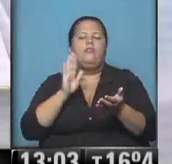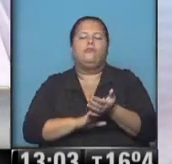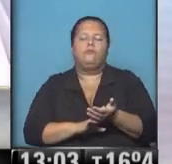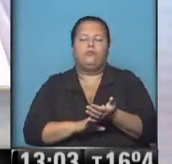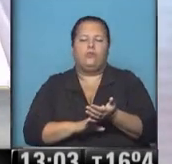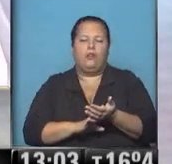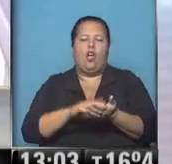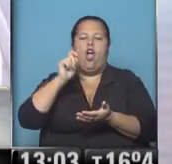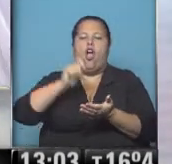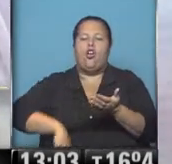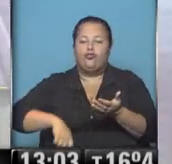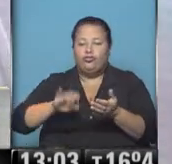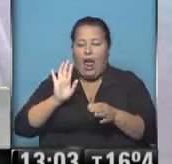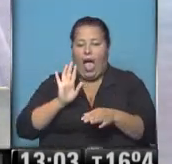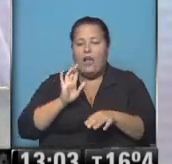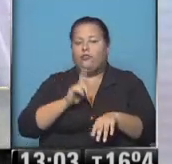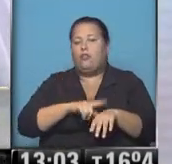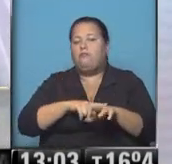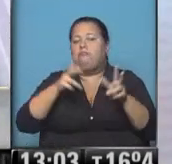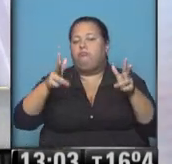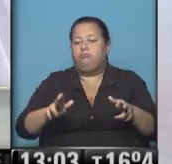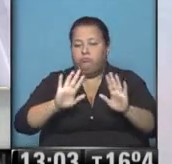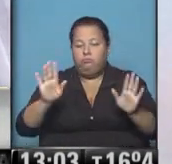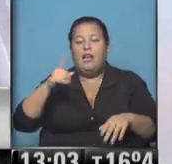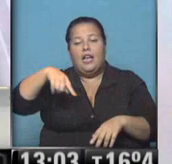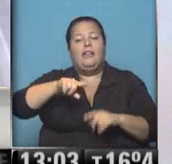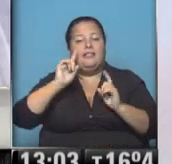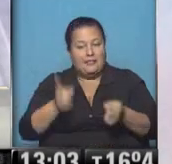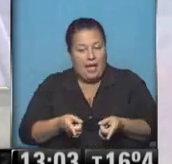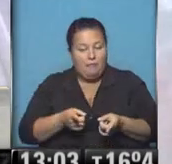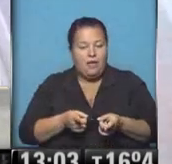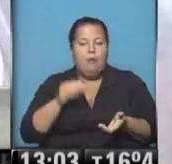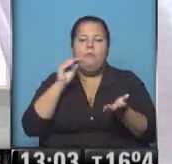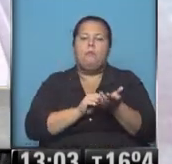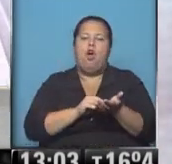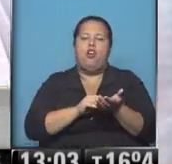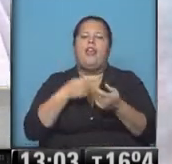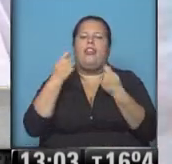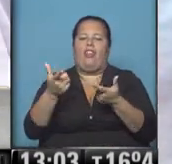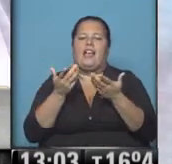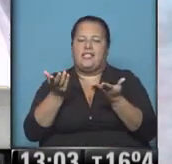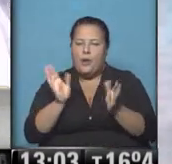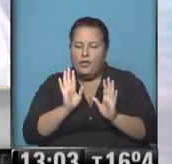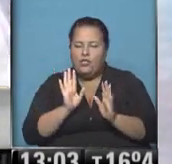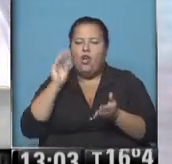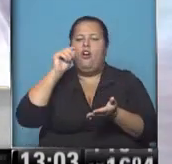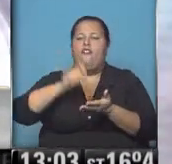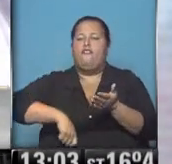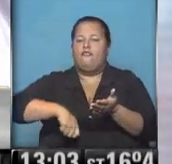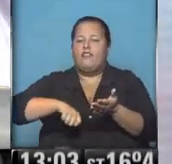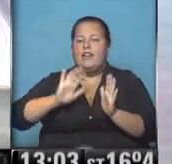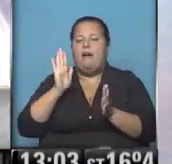contratos a tiempo de término, en lo que ellos también aparecen como prestadores, suscribiéndole